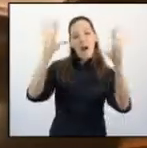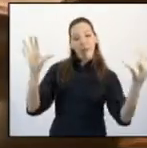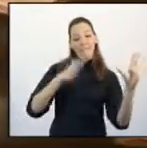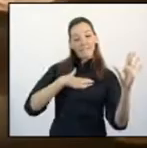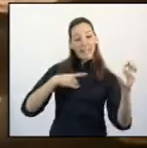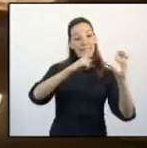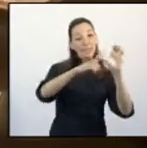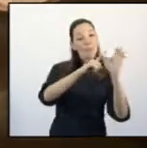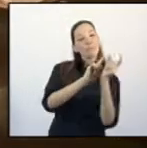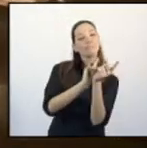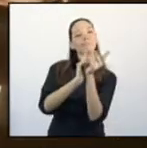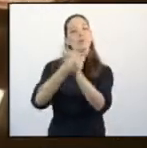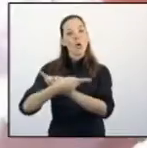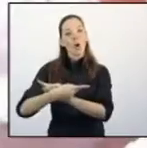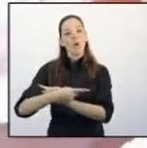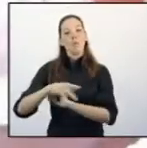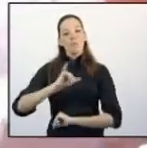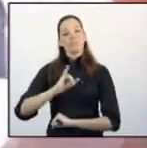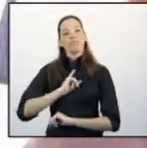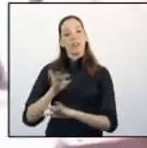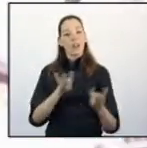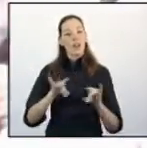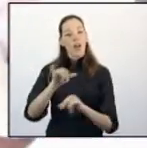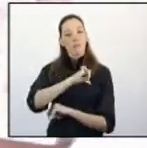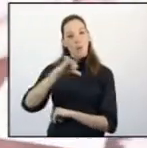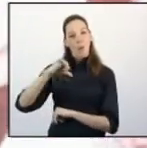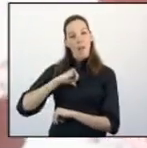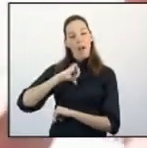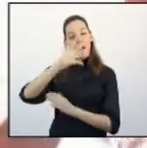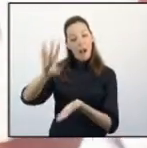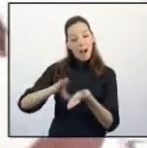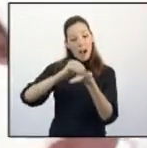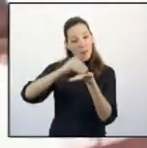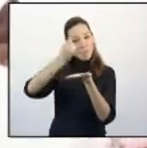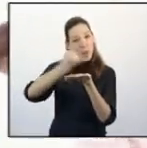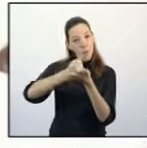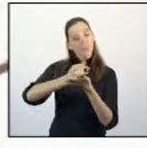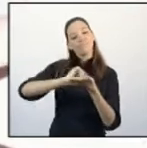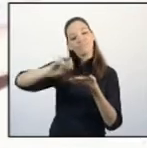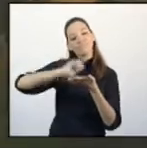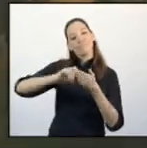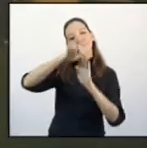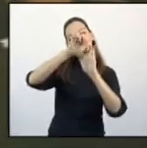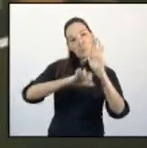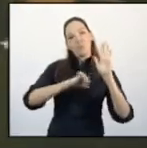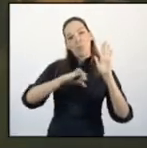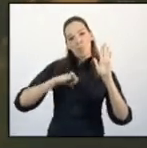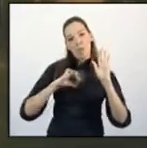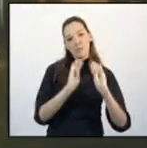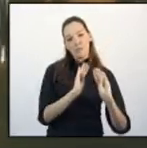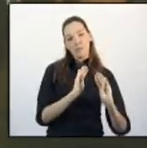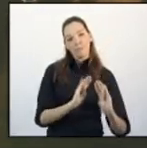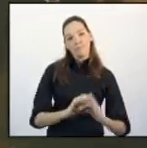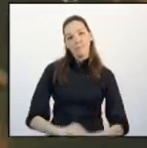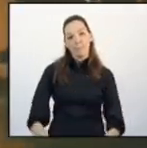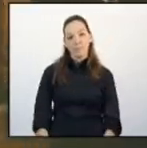convertir a Extremadura en la expresión de su propia identidad regional, materializada en la redacción de su Estatuto de